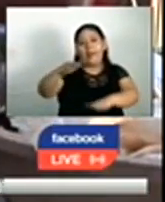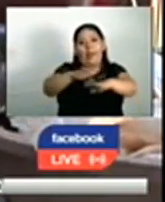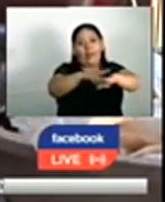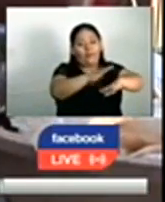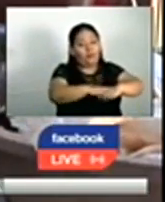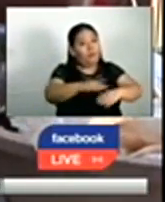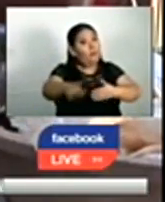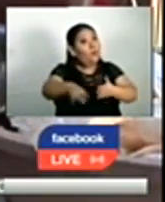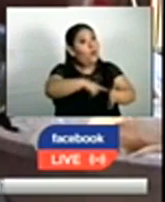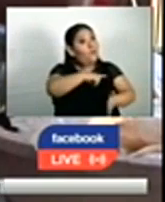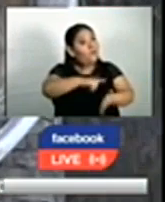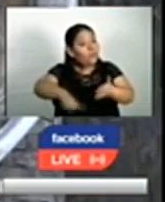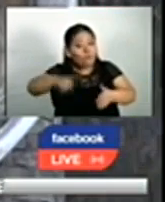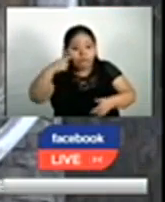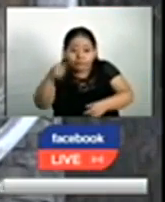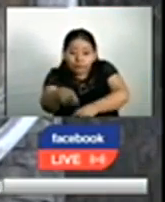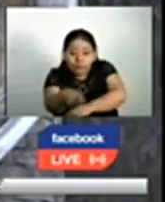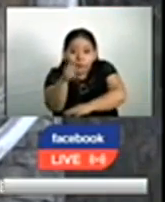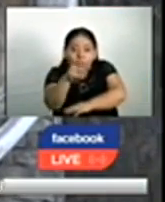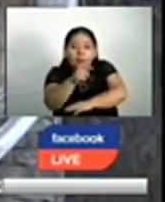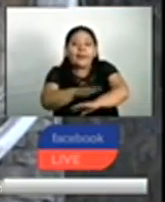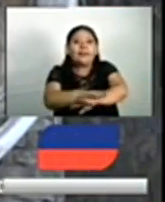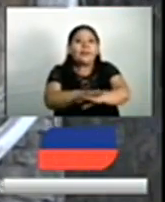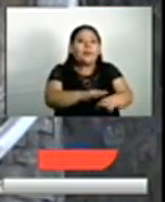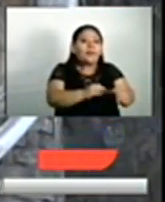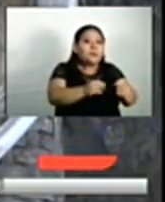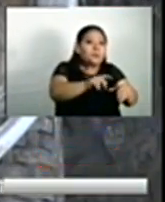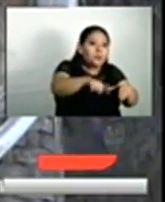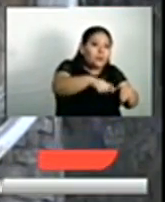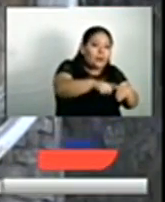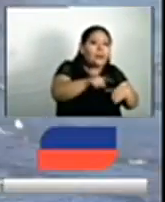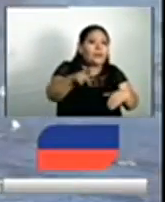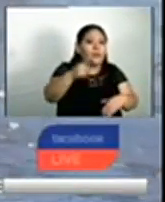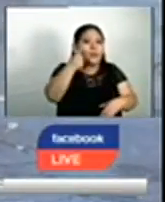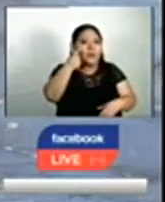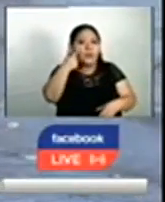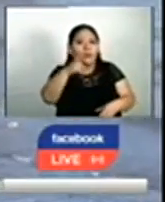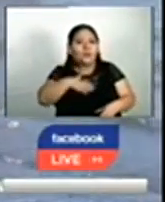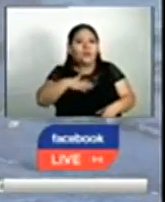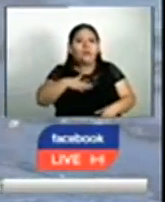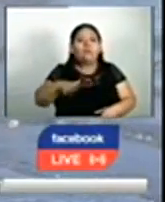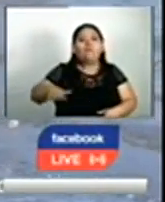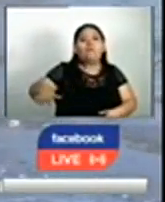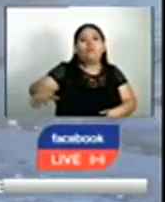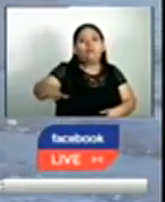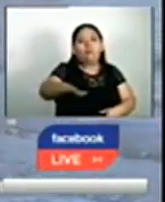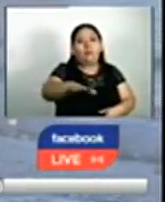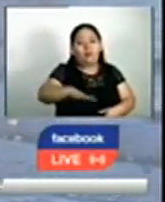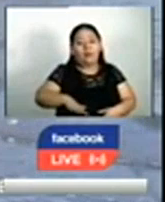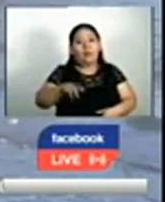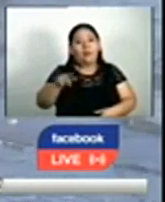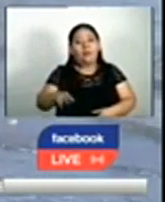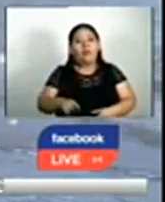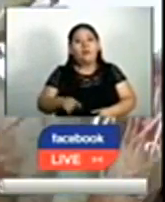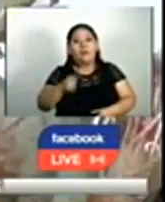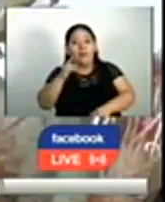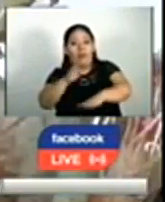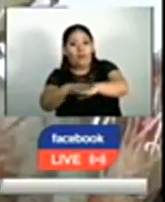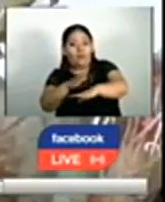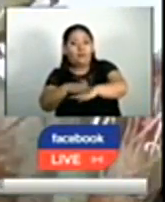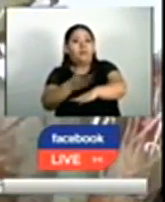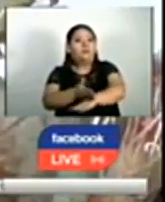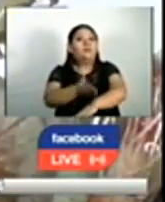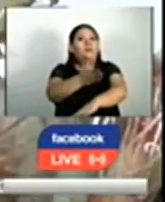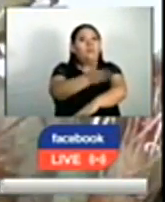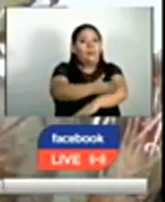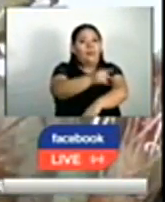prohibición. Esta medida permite el consumo siempre que el producto proceda de inventarios e importaciones debidamente reportadas ante el